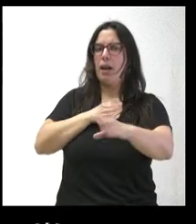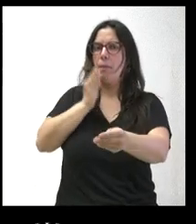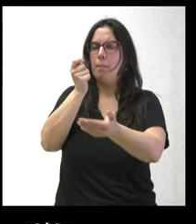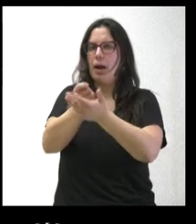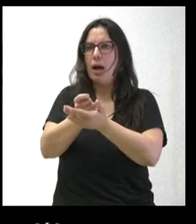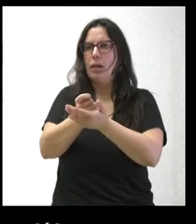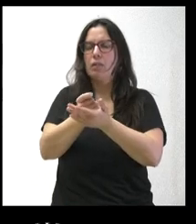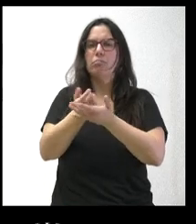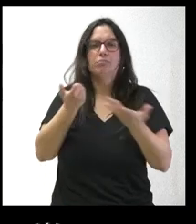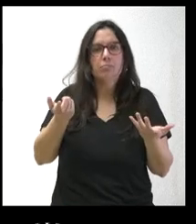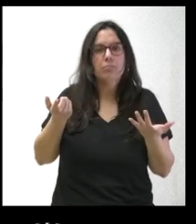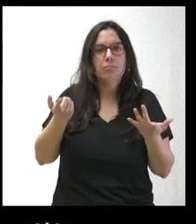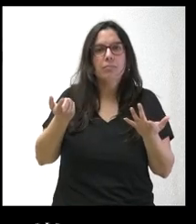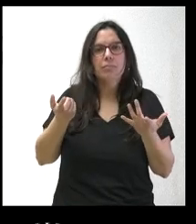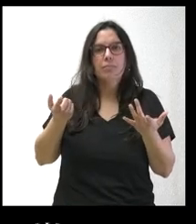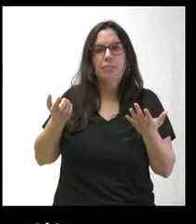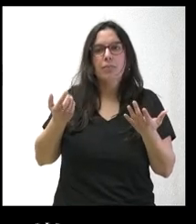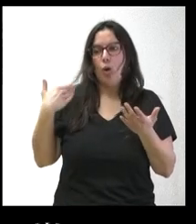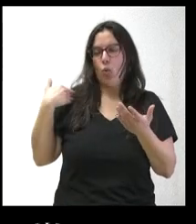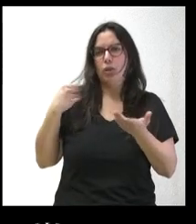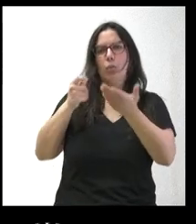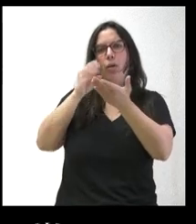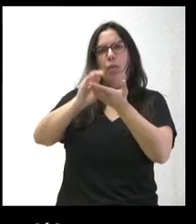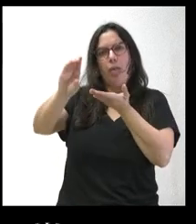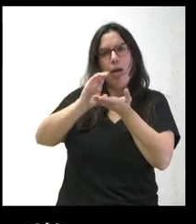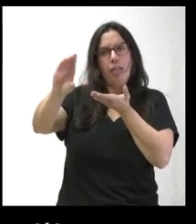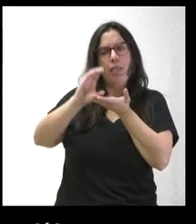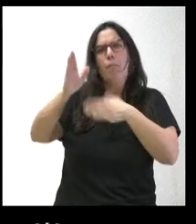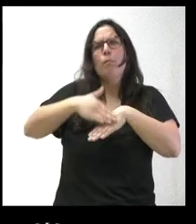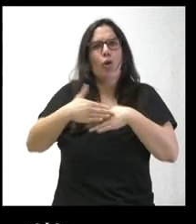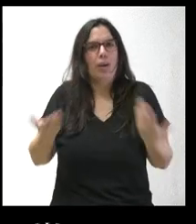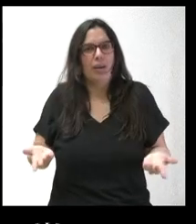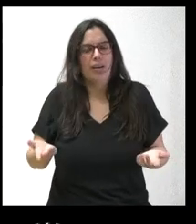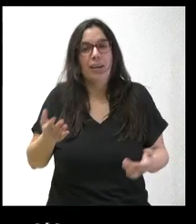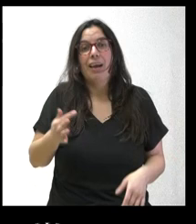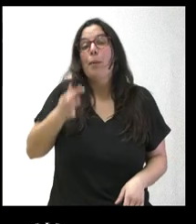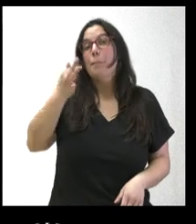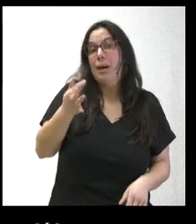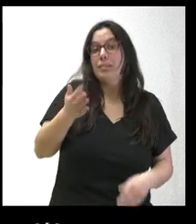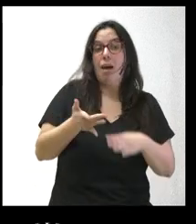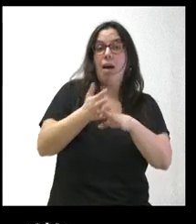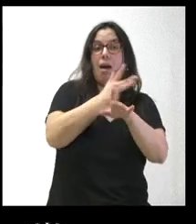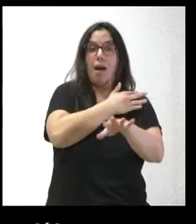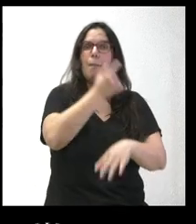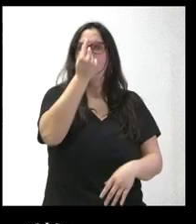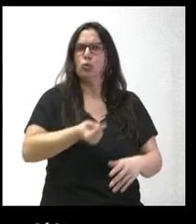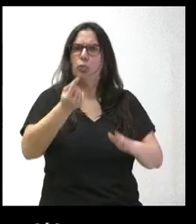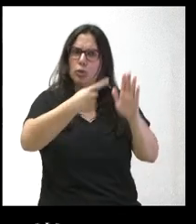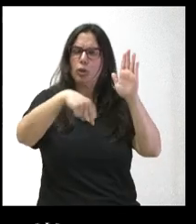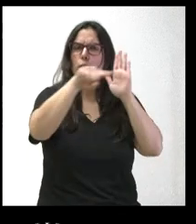han ido depositando estas últimas cantidades que hemos ido conociendo y, sobre todo, porque en presupuestos anteriores sí que se incluían